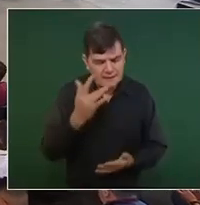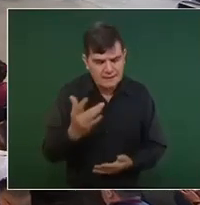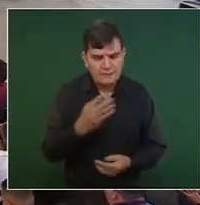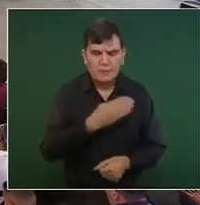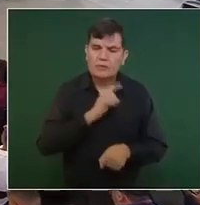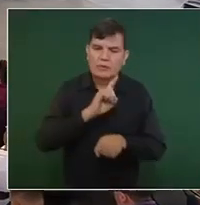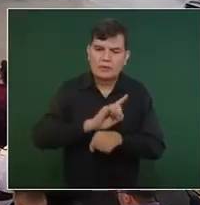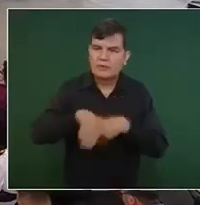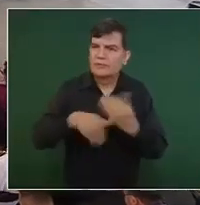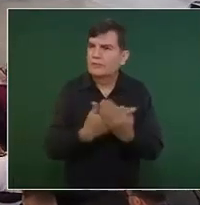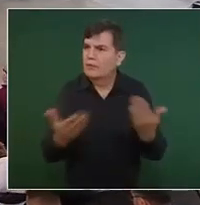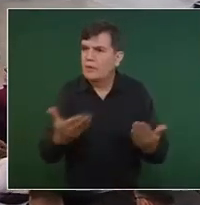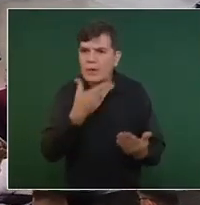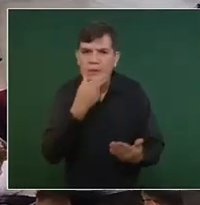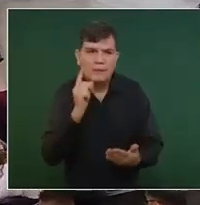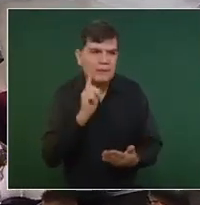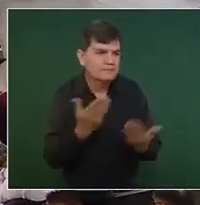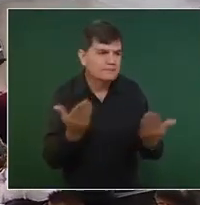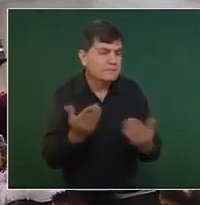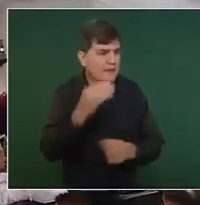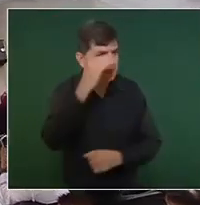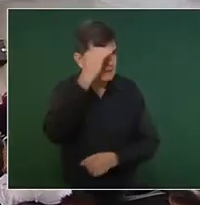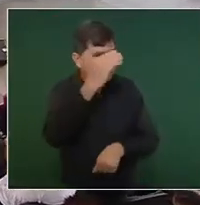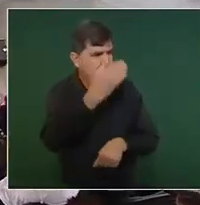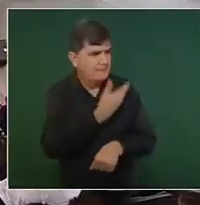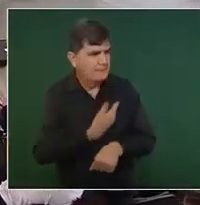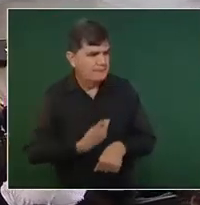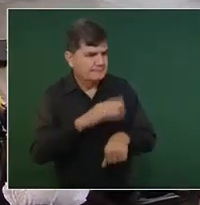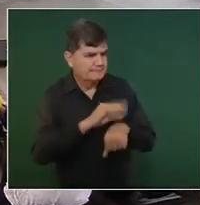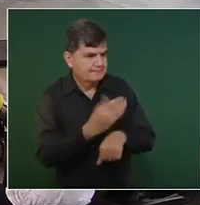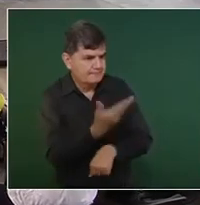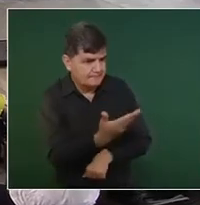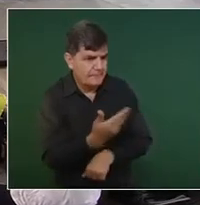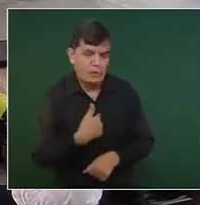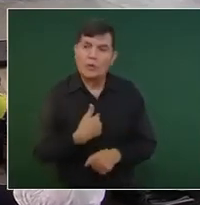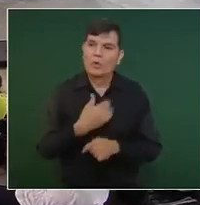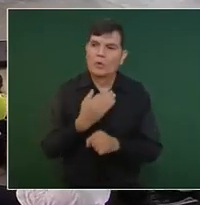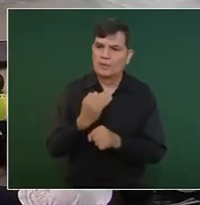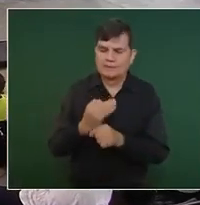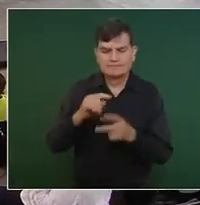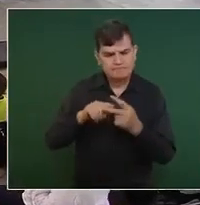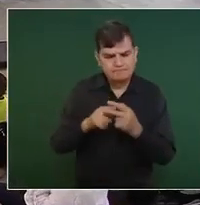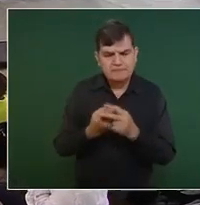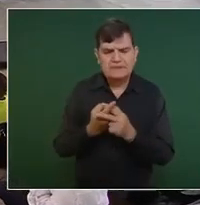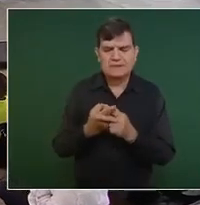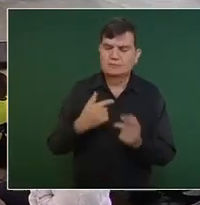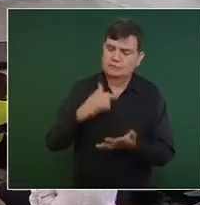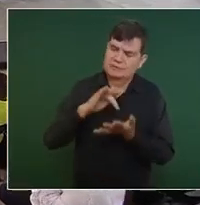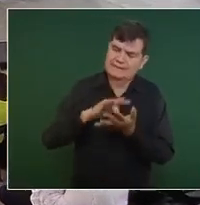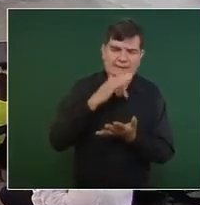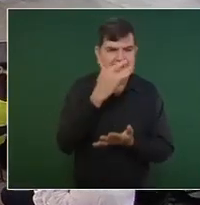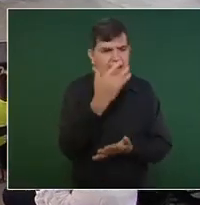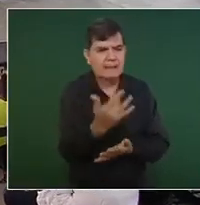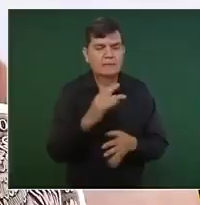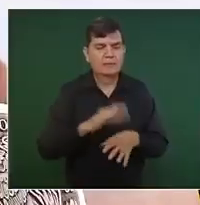Muy buenos días a todas, a todos. Con su permiso, señor presidente. Quiero iniciar con un agradecimiento, no